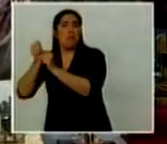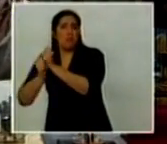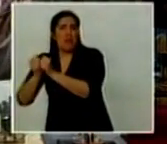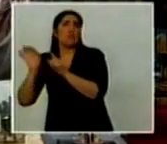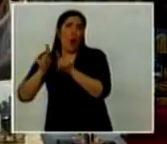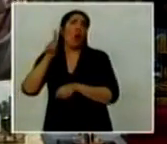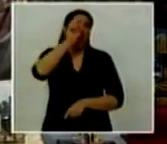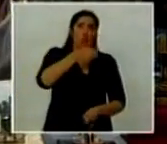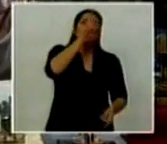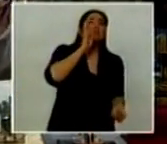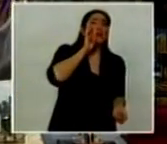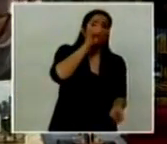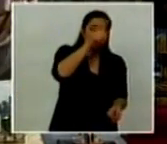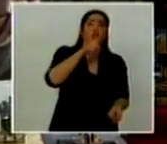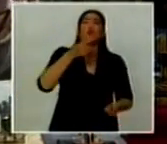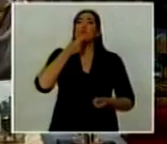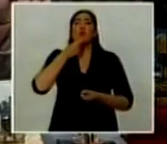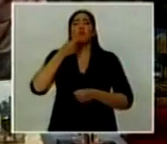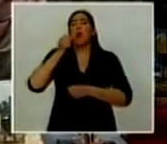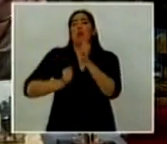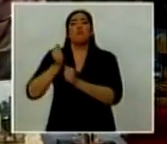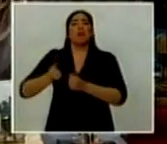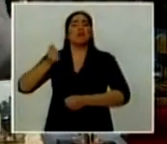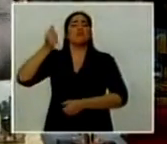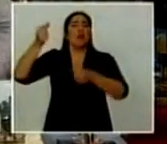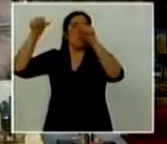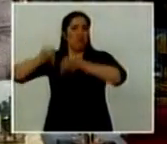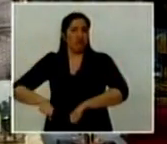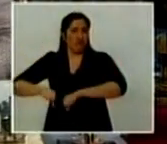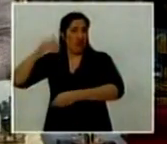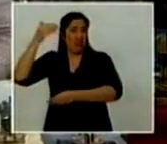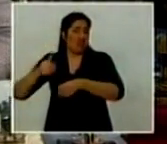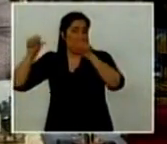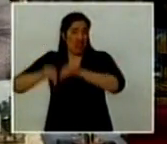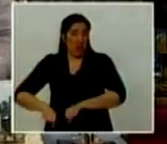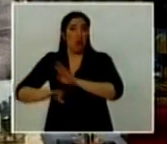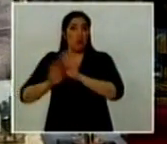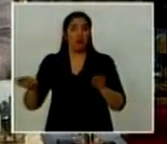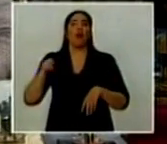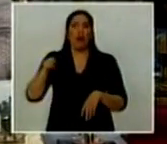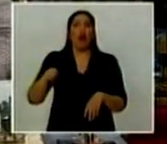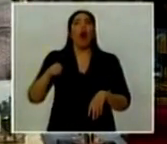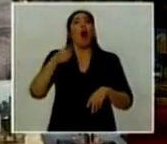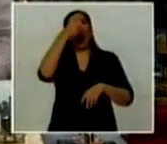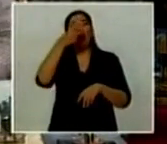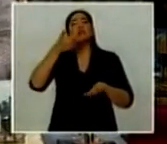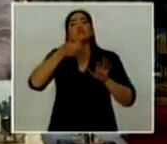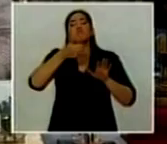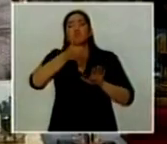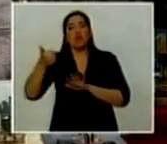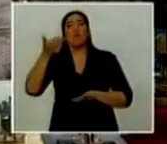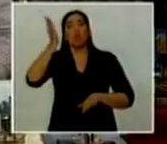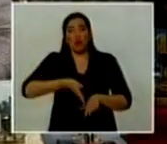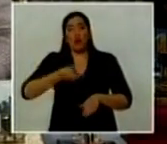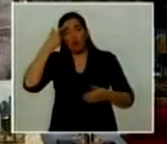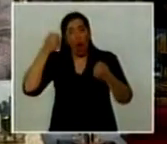Estados Unidos que admiten por ejemplo la quiebra de los municipios, con un 66% de acuerdo de la voluntad